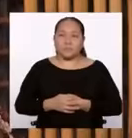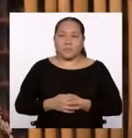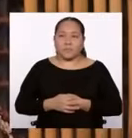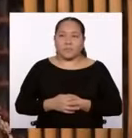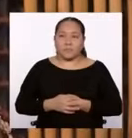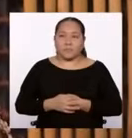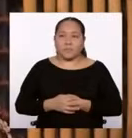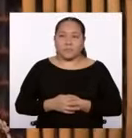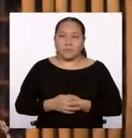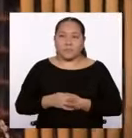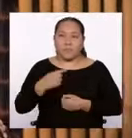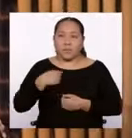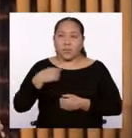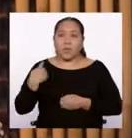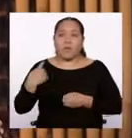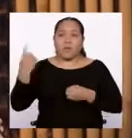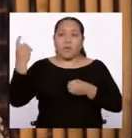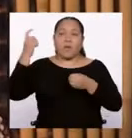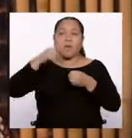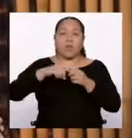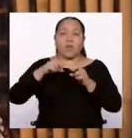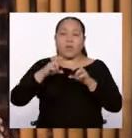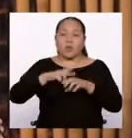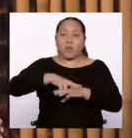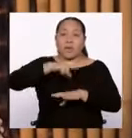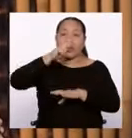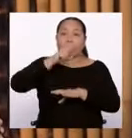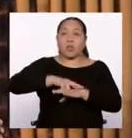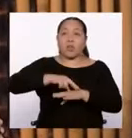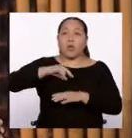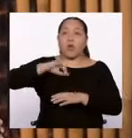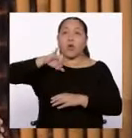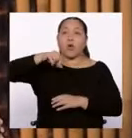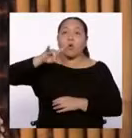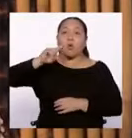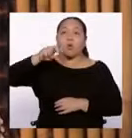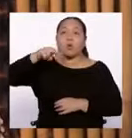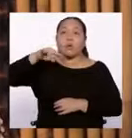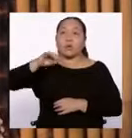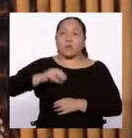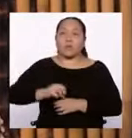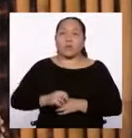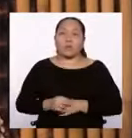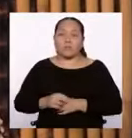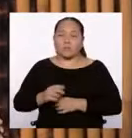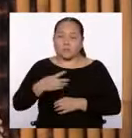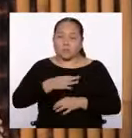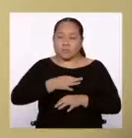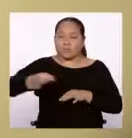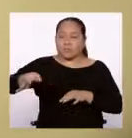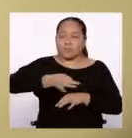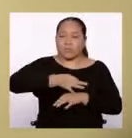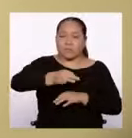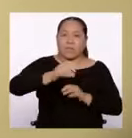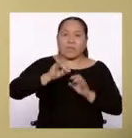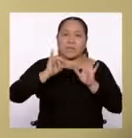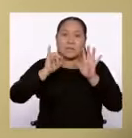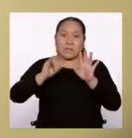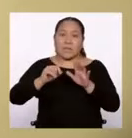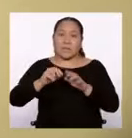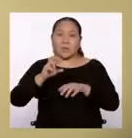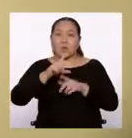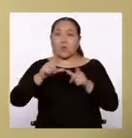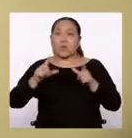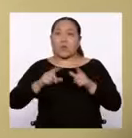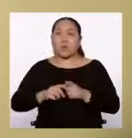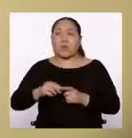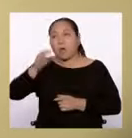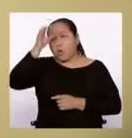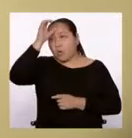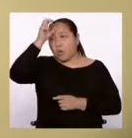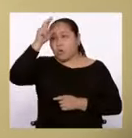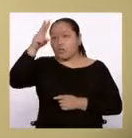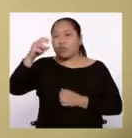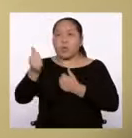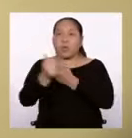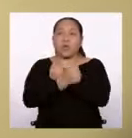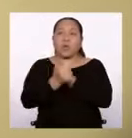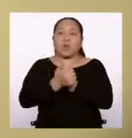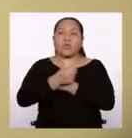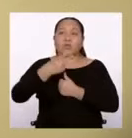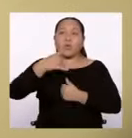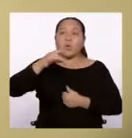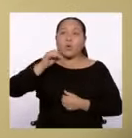Yo vengo de la región Junín. Nosotros estamos ubicados en seis regiones. Estamos en Cusco, Ayacucho,